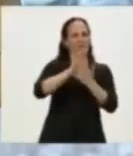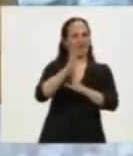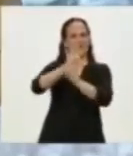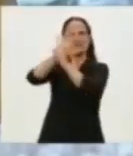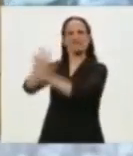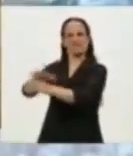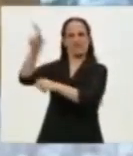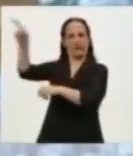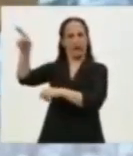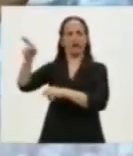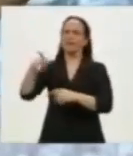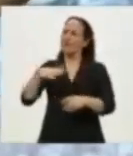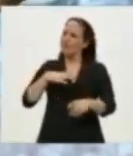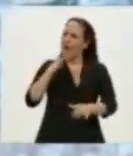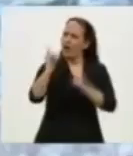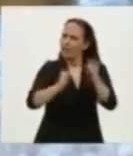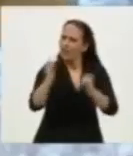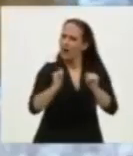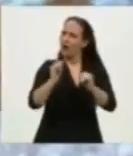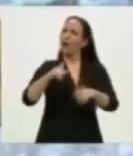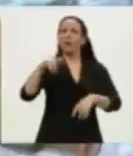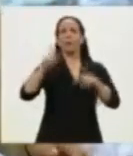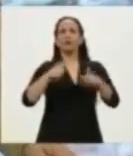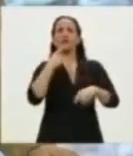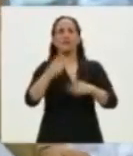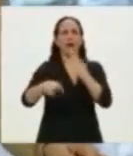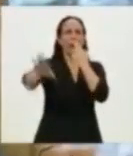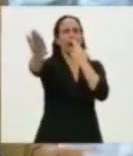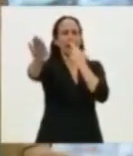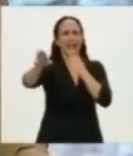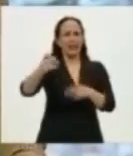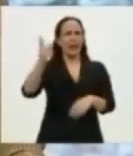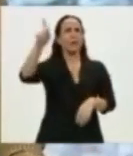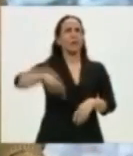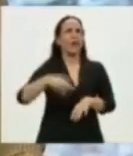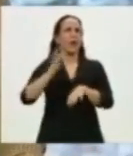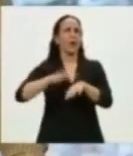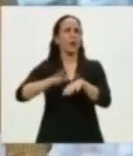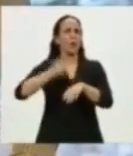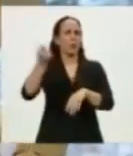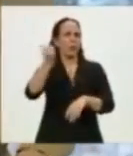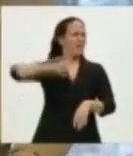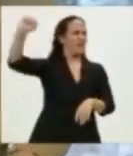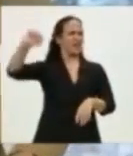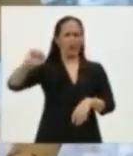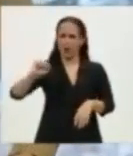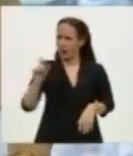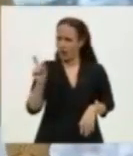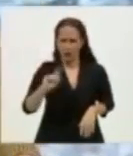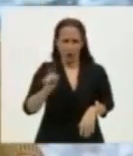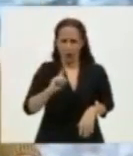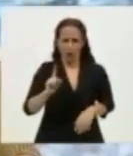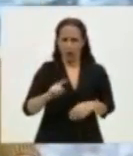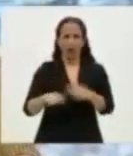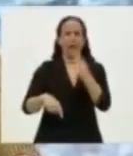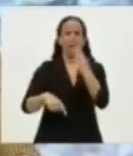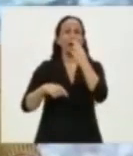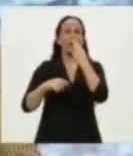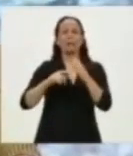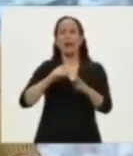porque nadie explica estas cosas, todo el mundo dice que Hitler vino por la inflación. No, no, no. Hitler llegó,